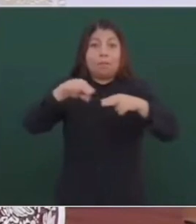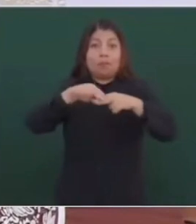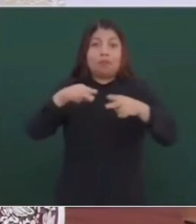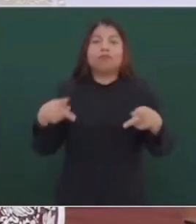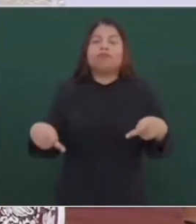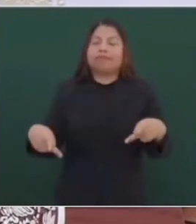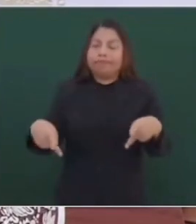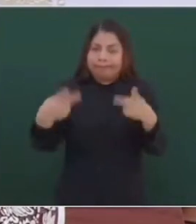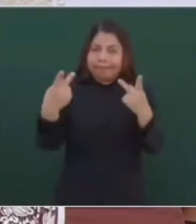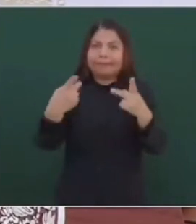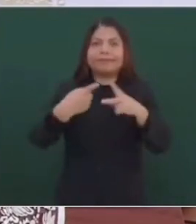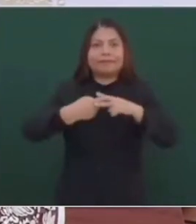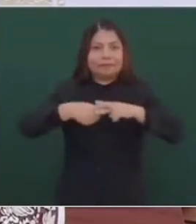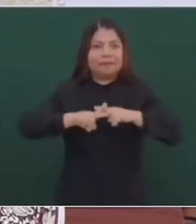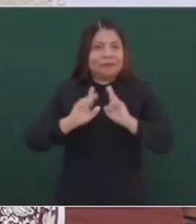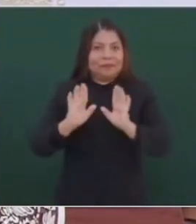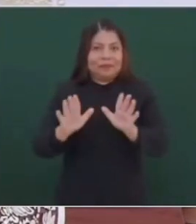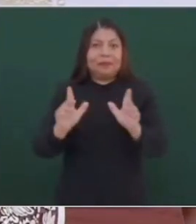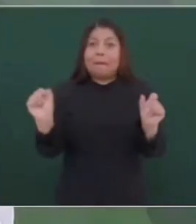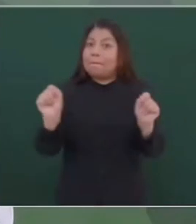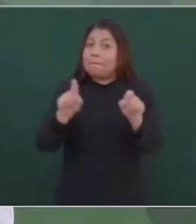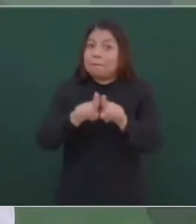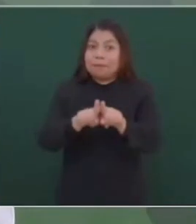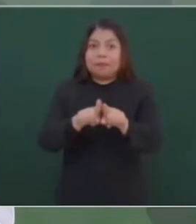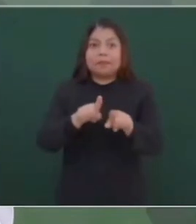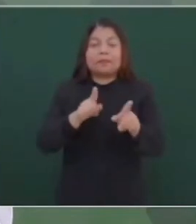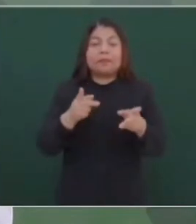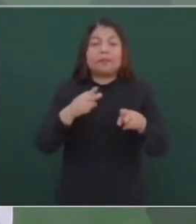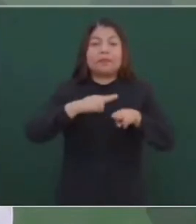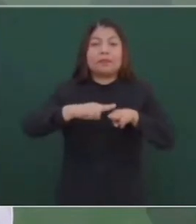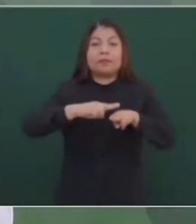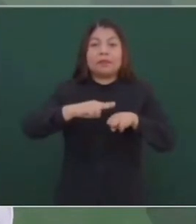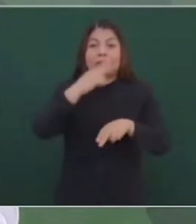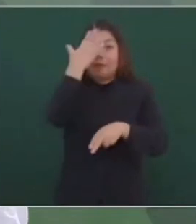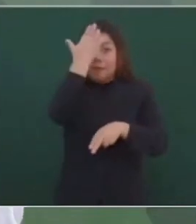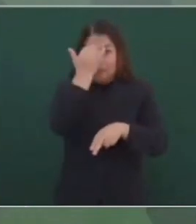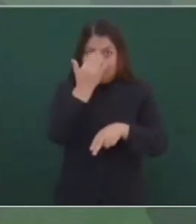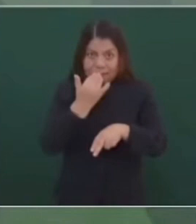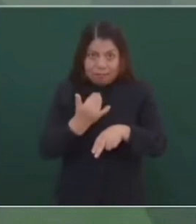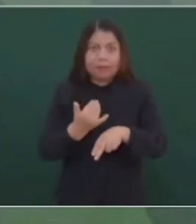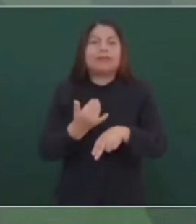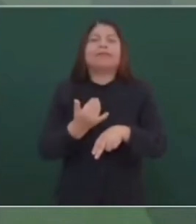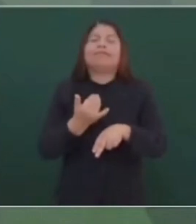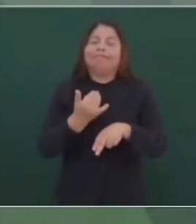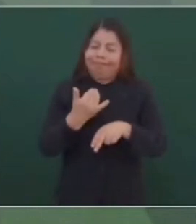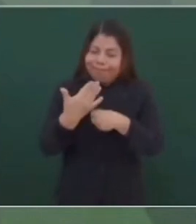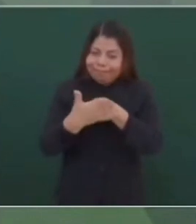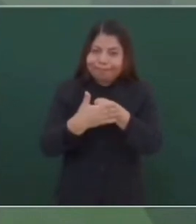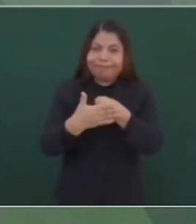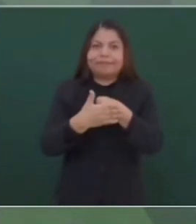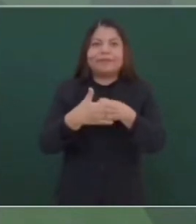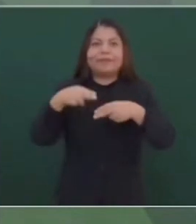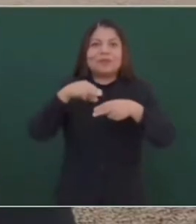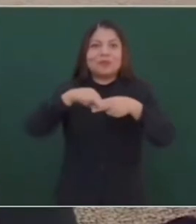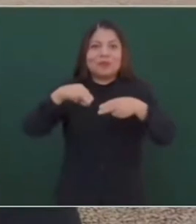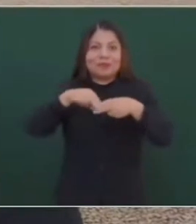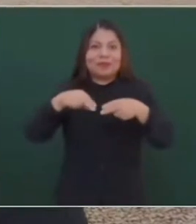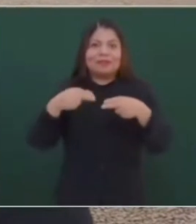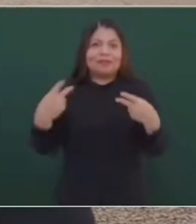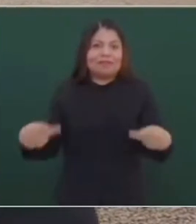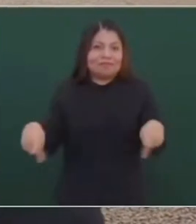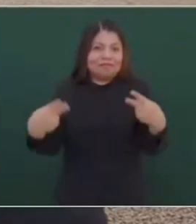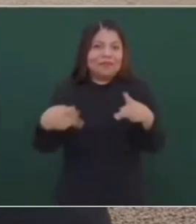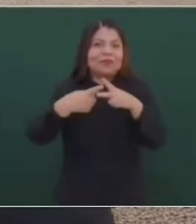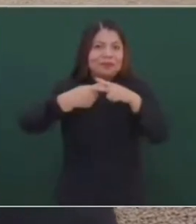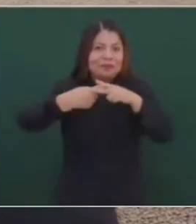en el caso del Tren Maya, que con tiempo, ya que estemos más seguros de